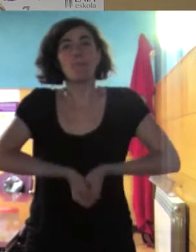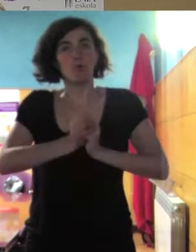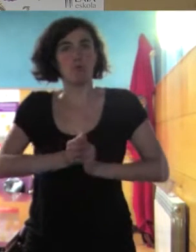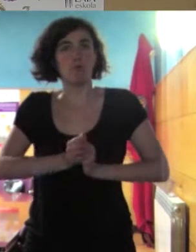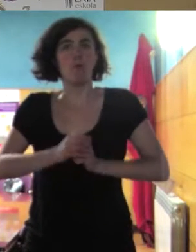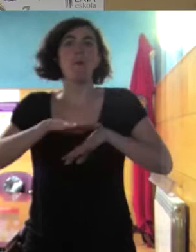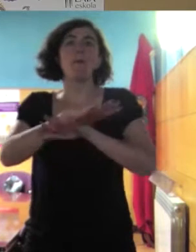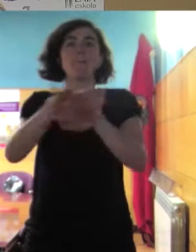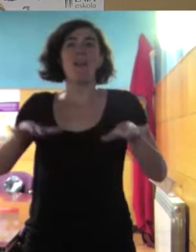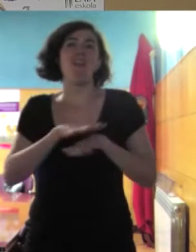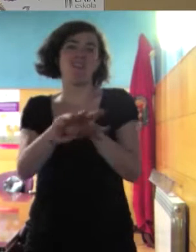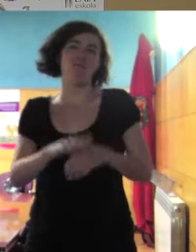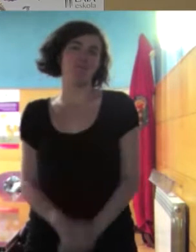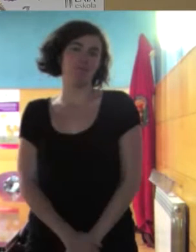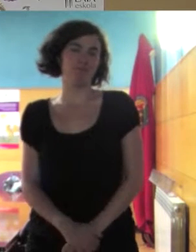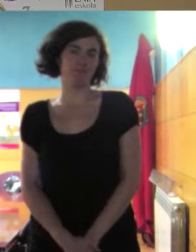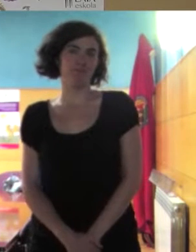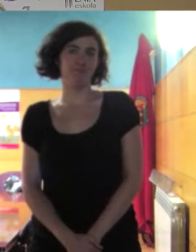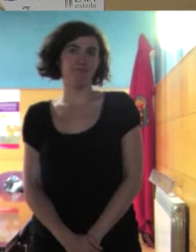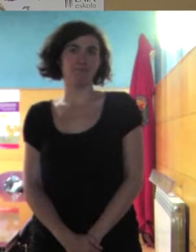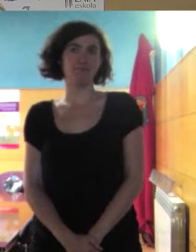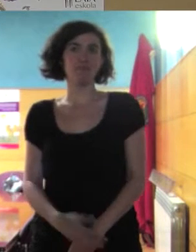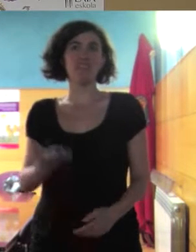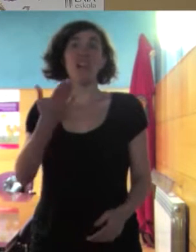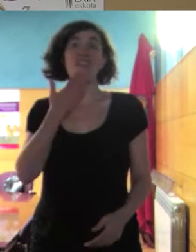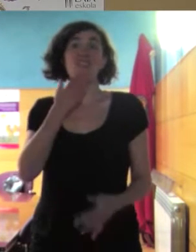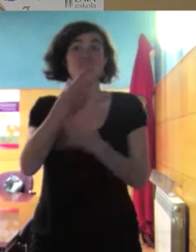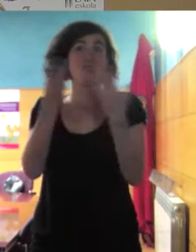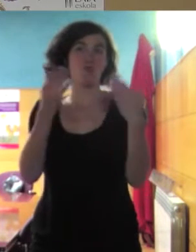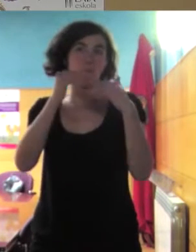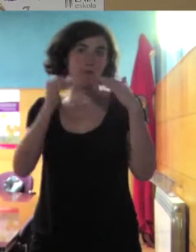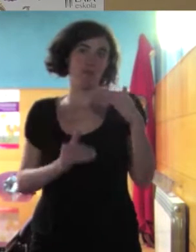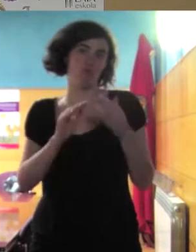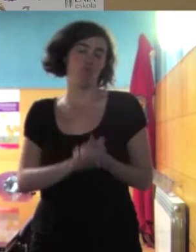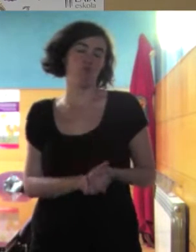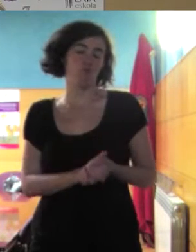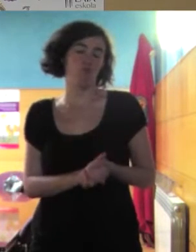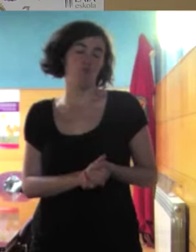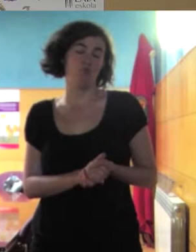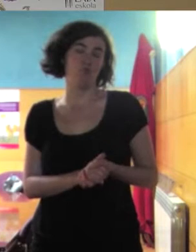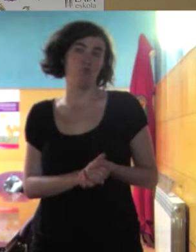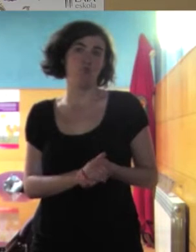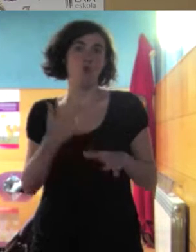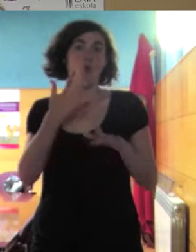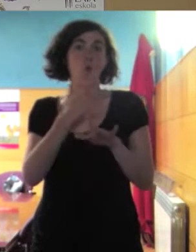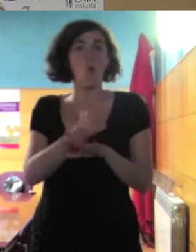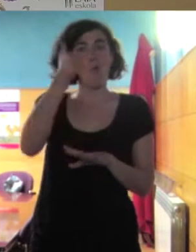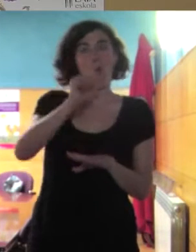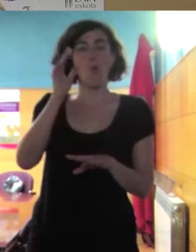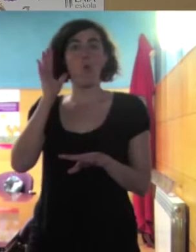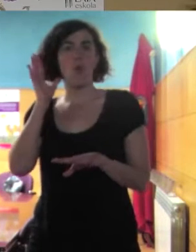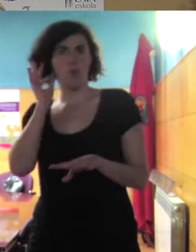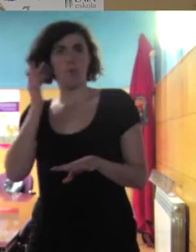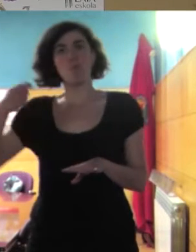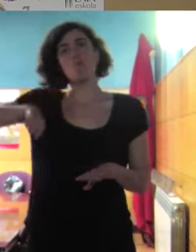es el voleibol playa son menores de edad son jugadoras y jugadores de